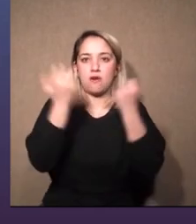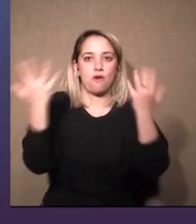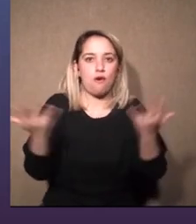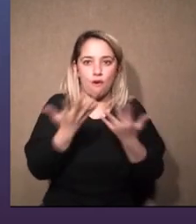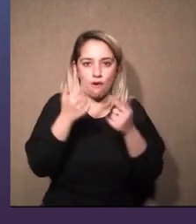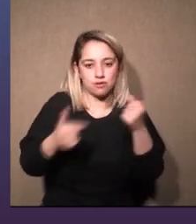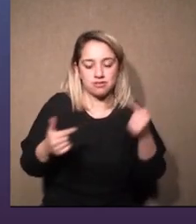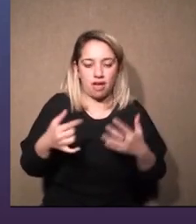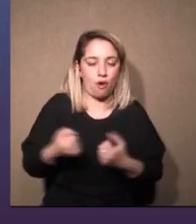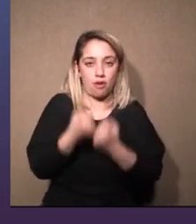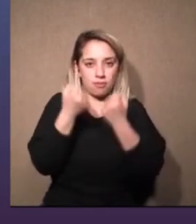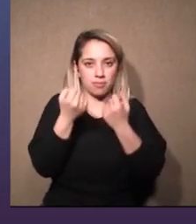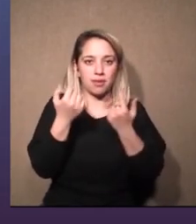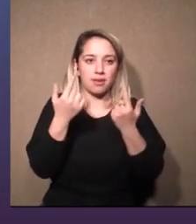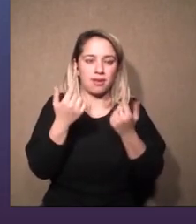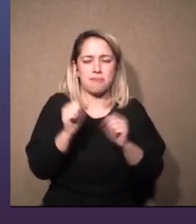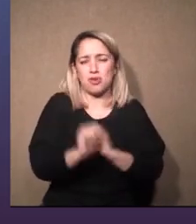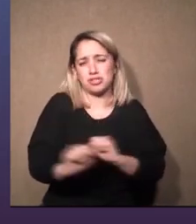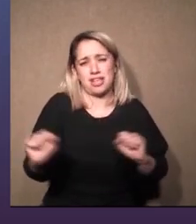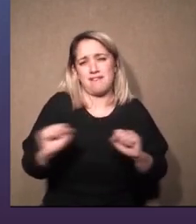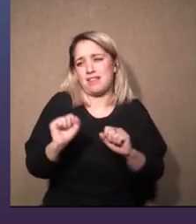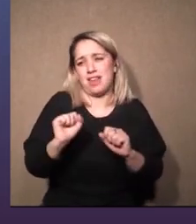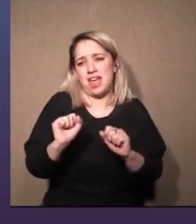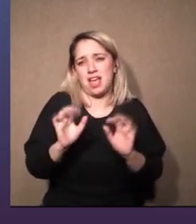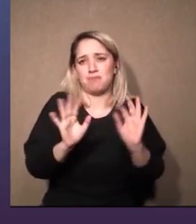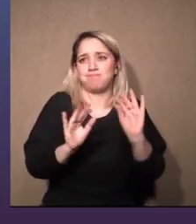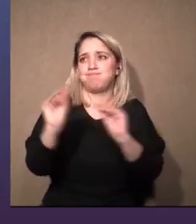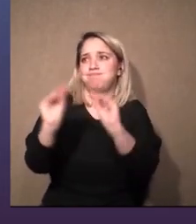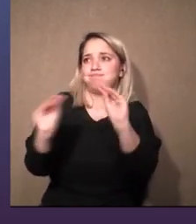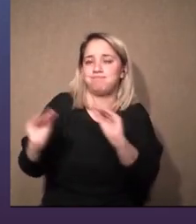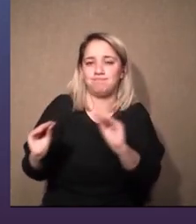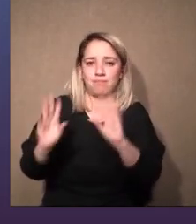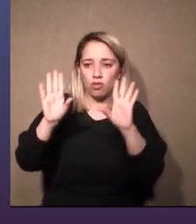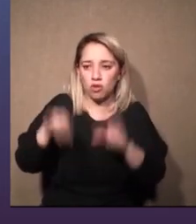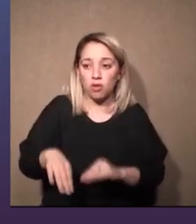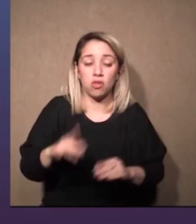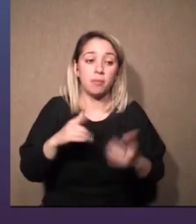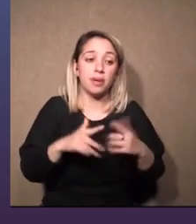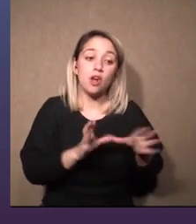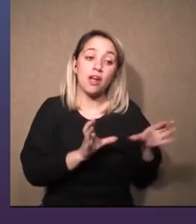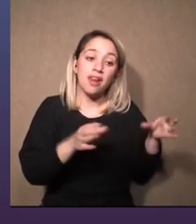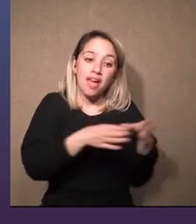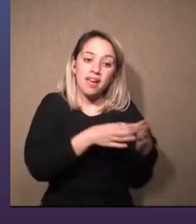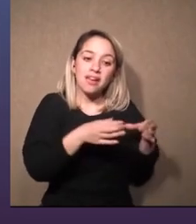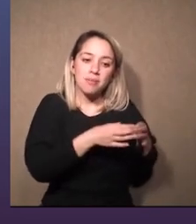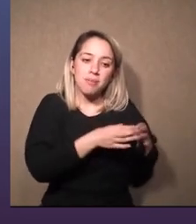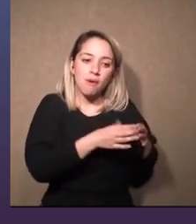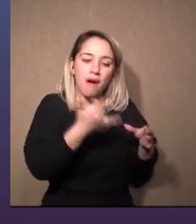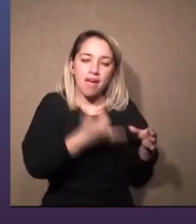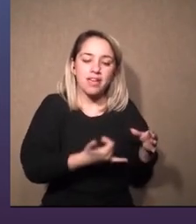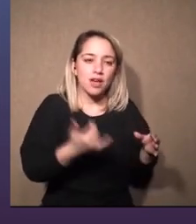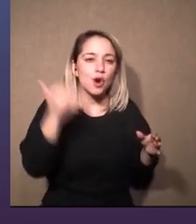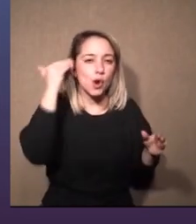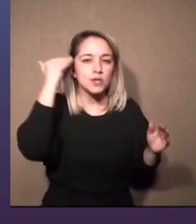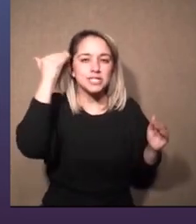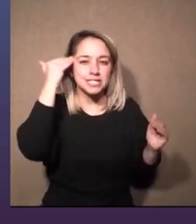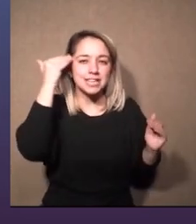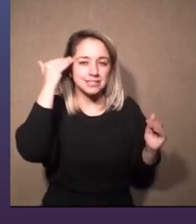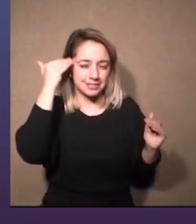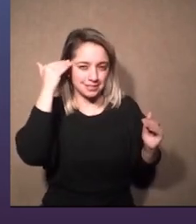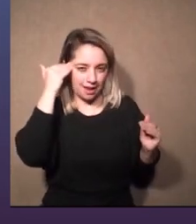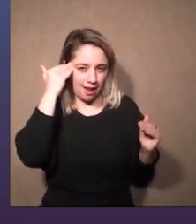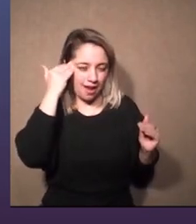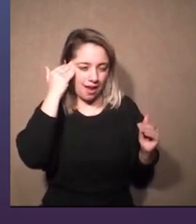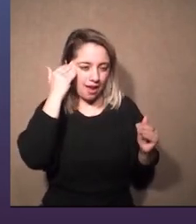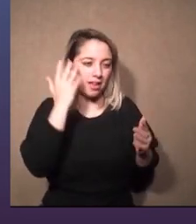pero sí por lo menos que todo el equipo esté consciente del espíritu digamos de